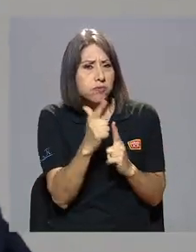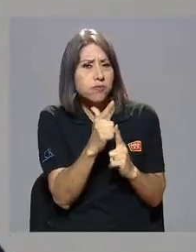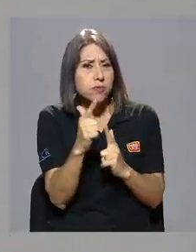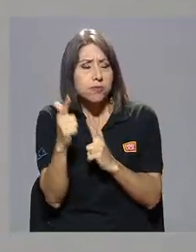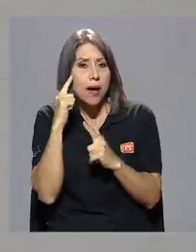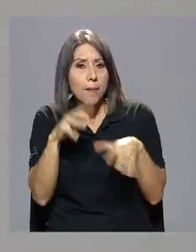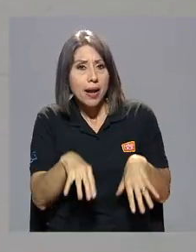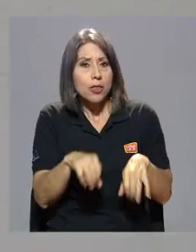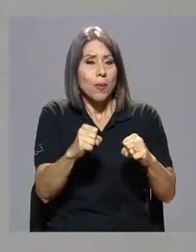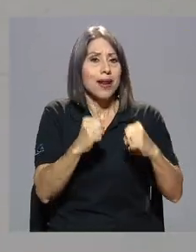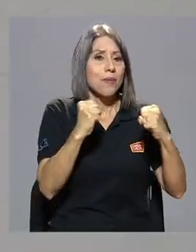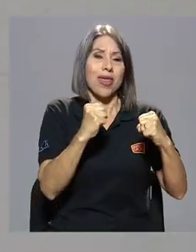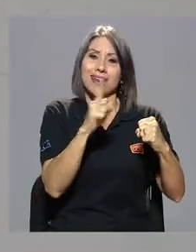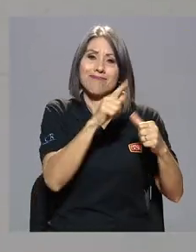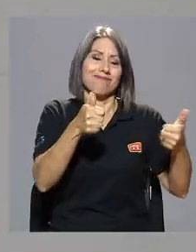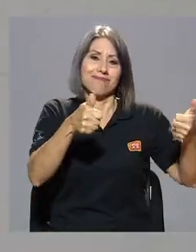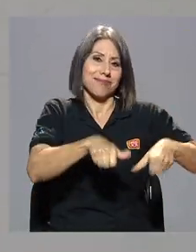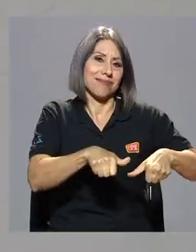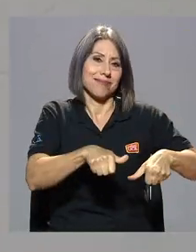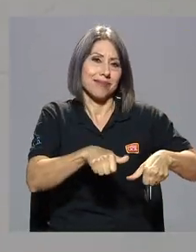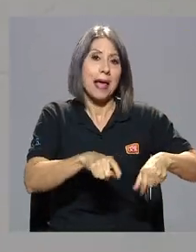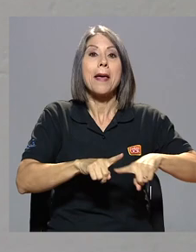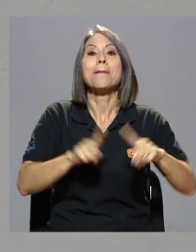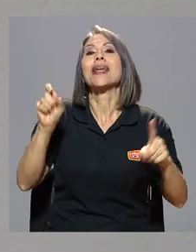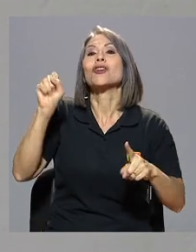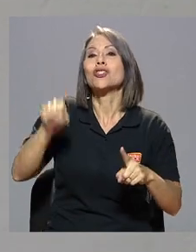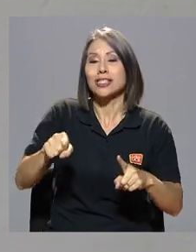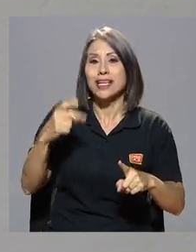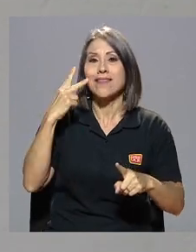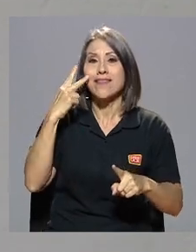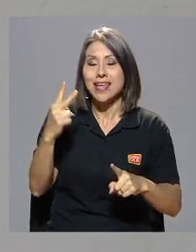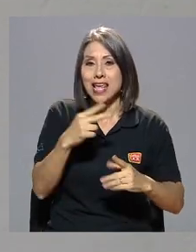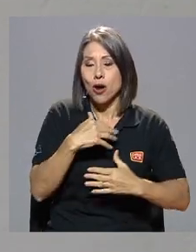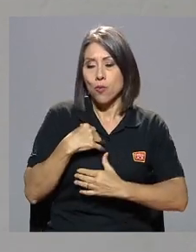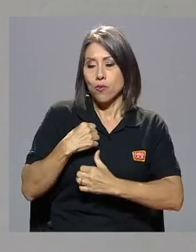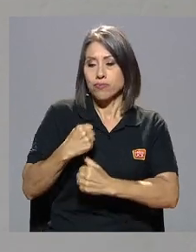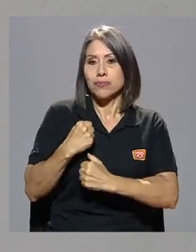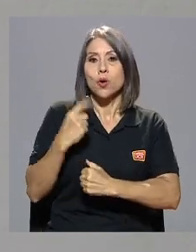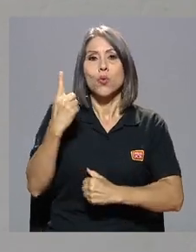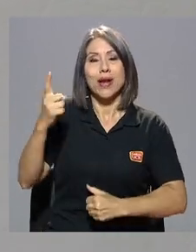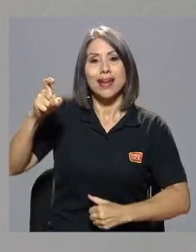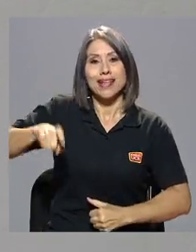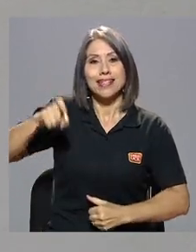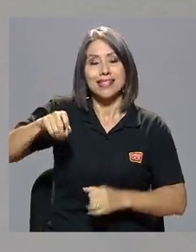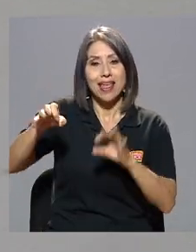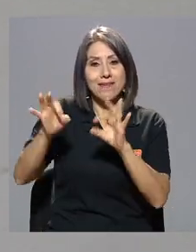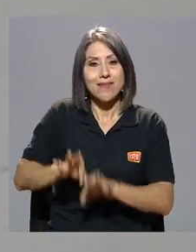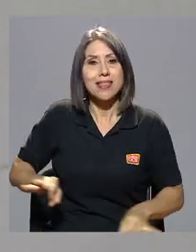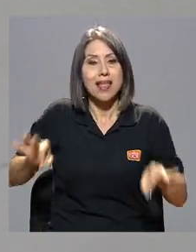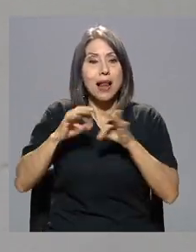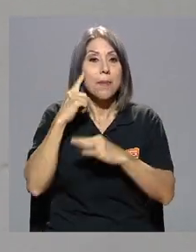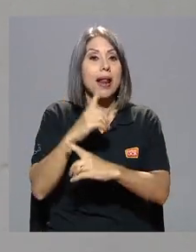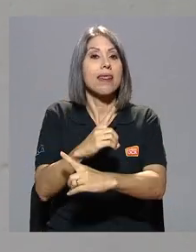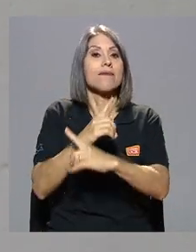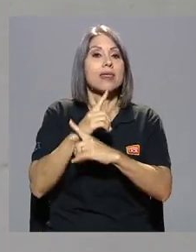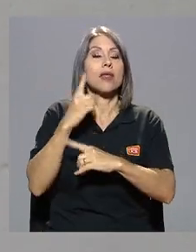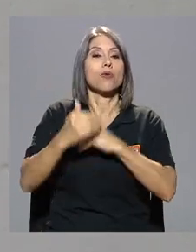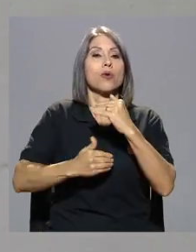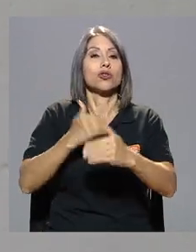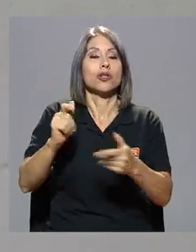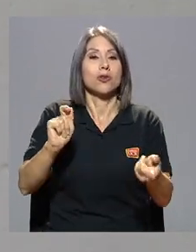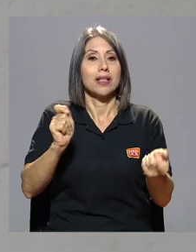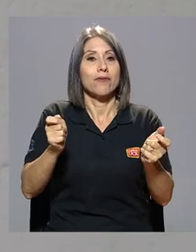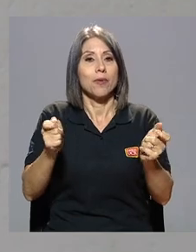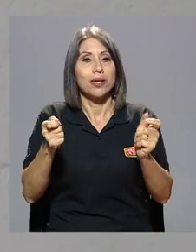tomar el poder o para hacer la transformación pero sí como una necesidad que podía ser vital para defender